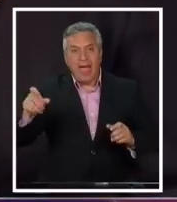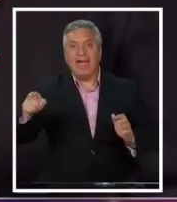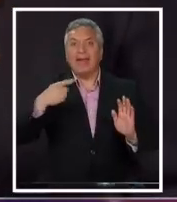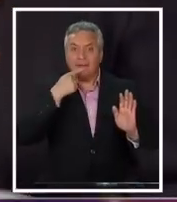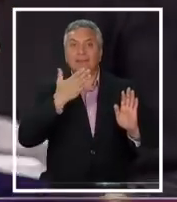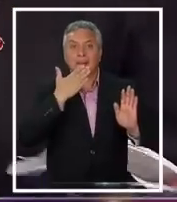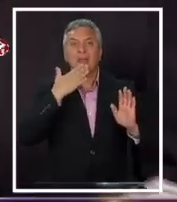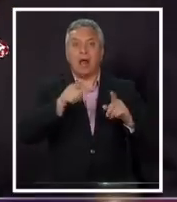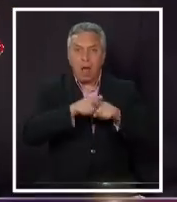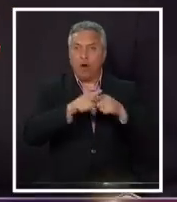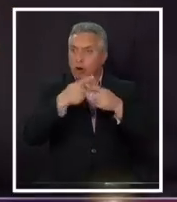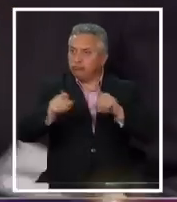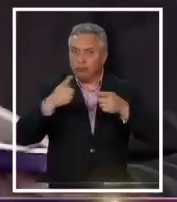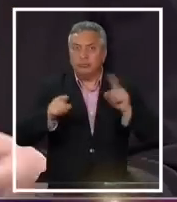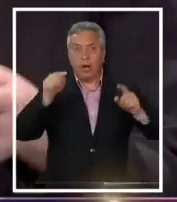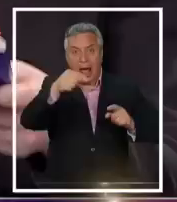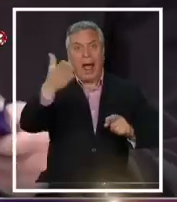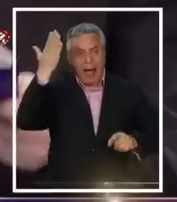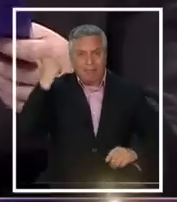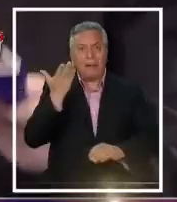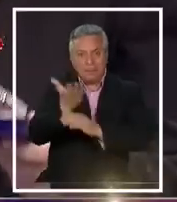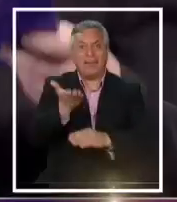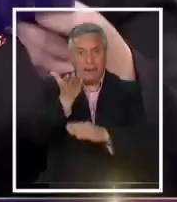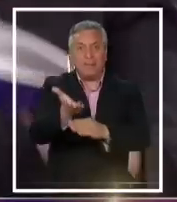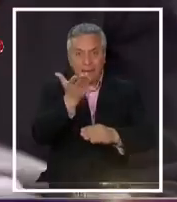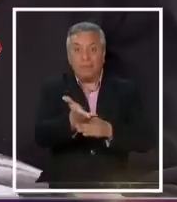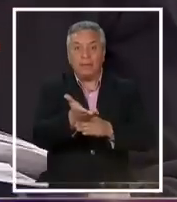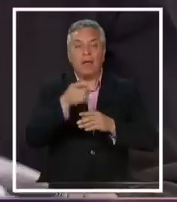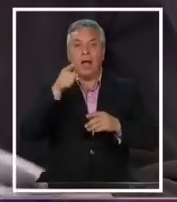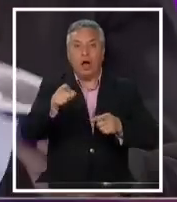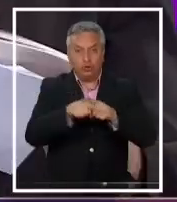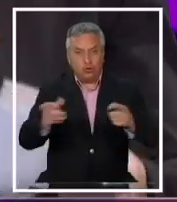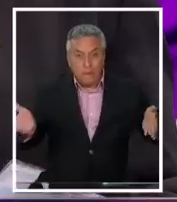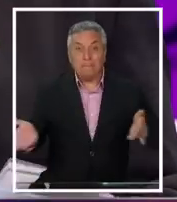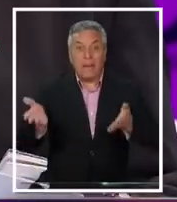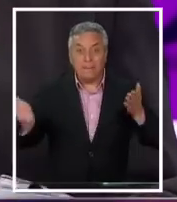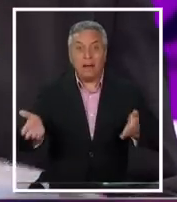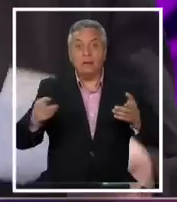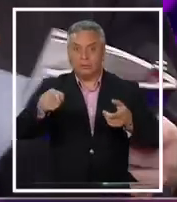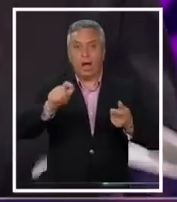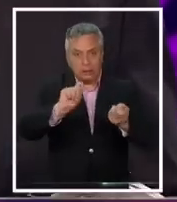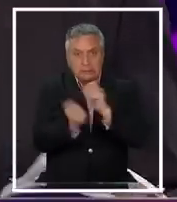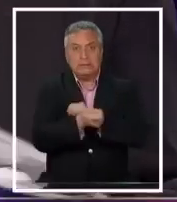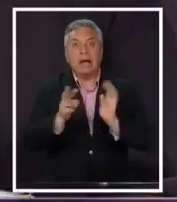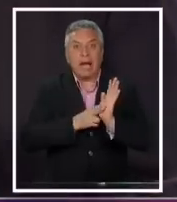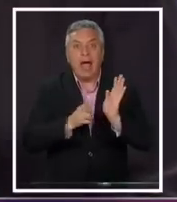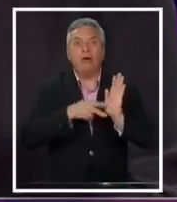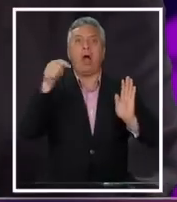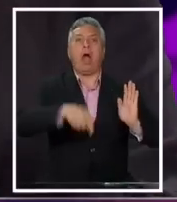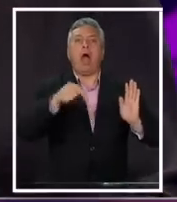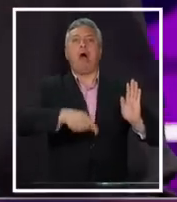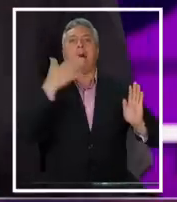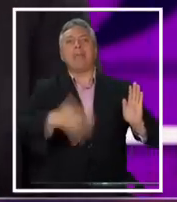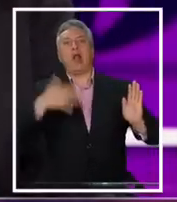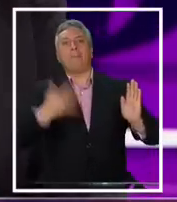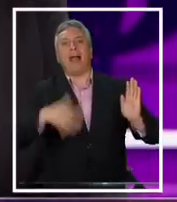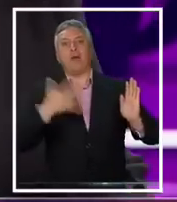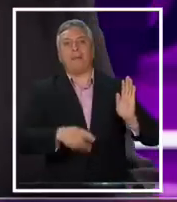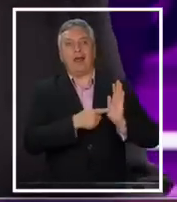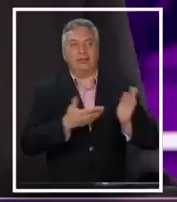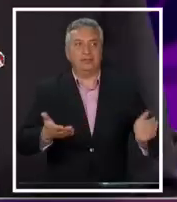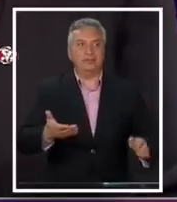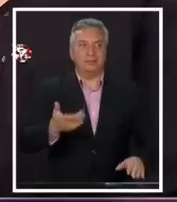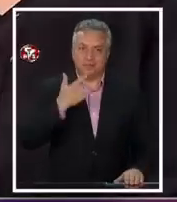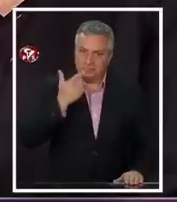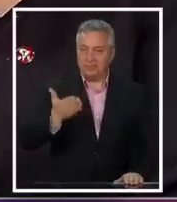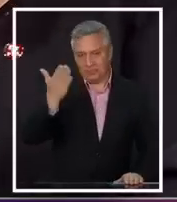la plurinacionalidad, ahora lo encuentran malo. O sea, cuando lo ellos impulsaban se hace realidad, ahora es malo. Jimena Ricón, por favor. Primero,